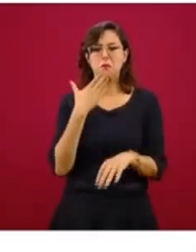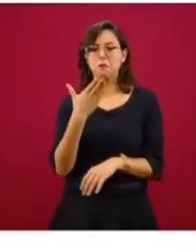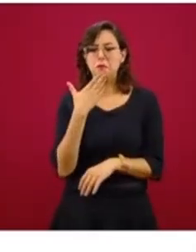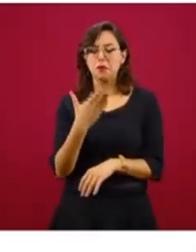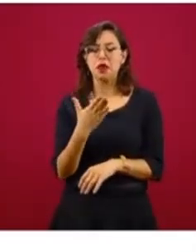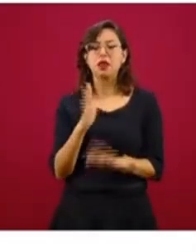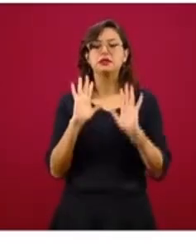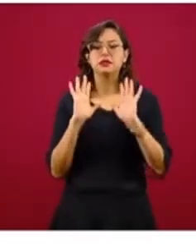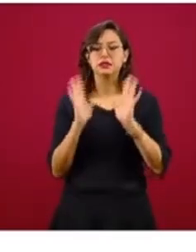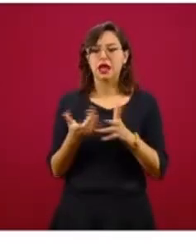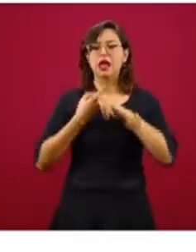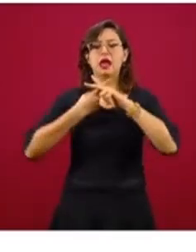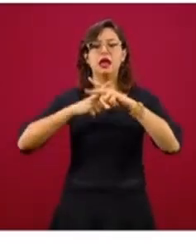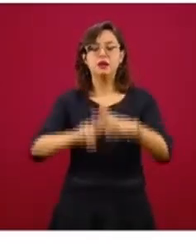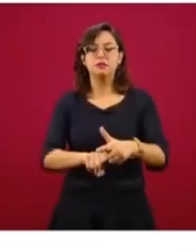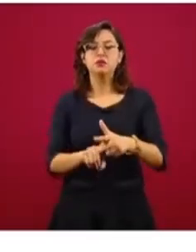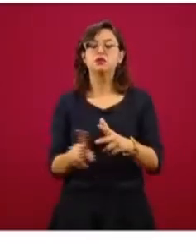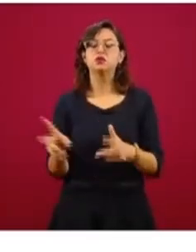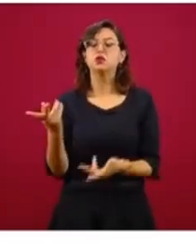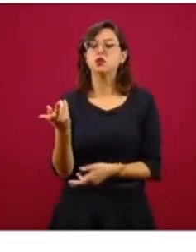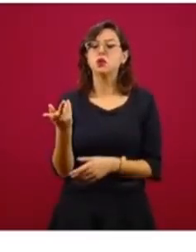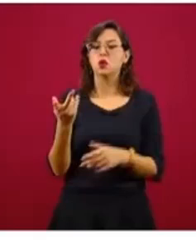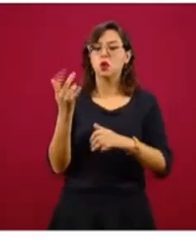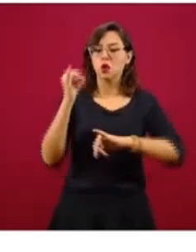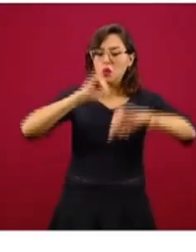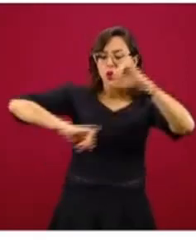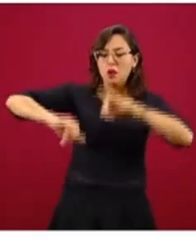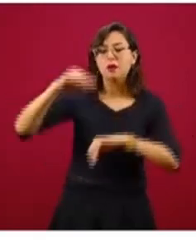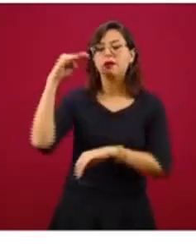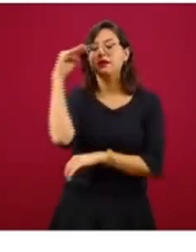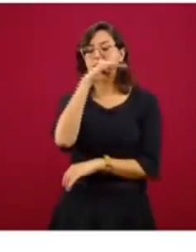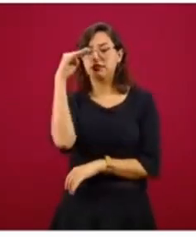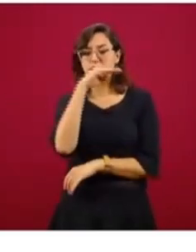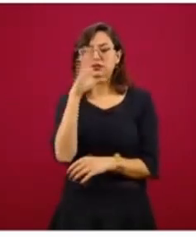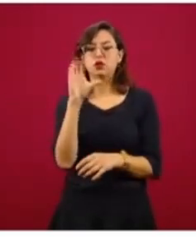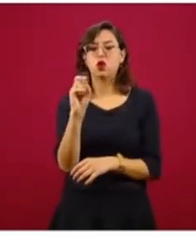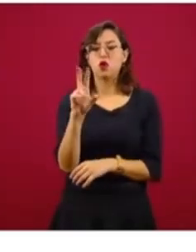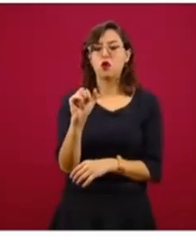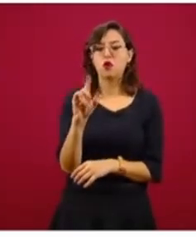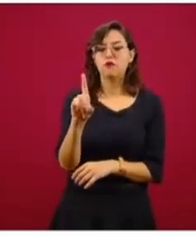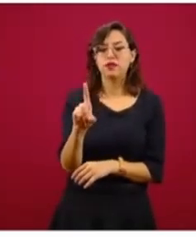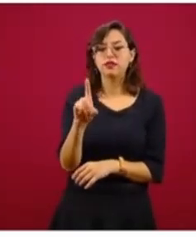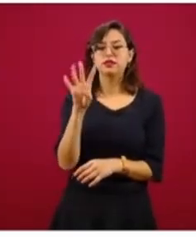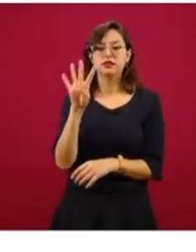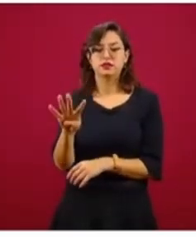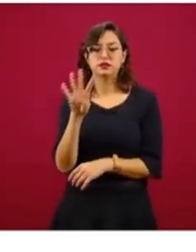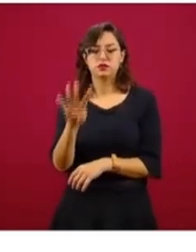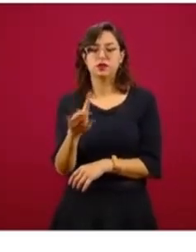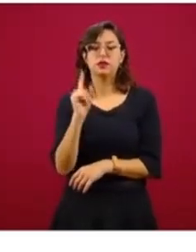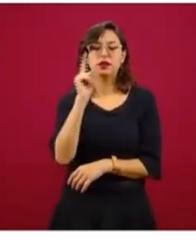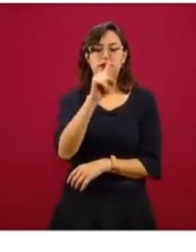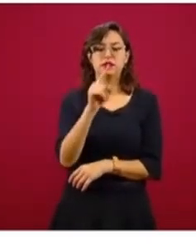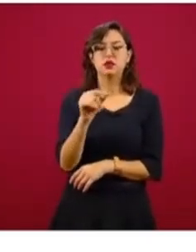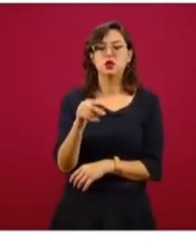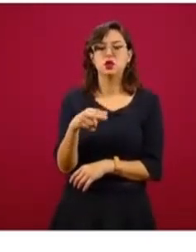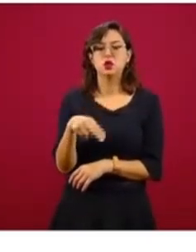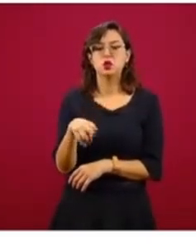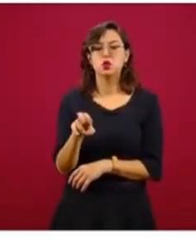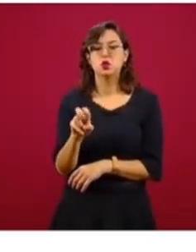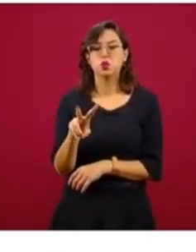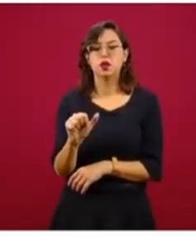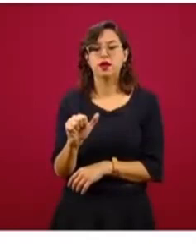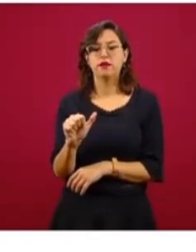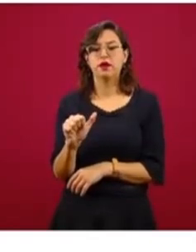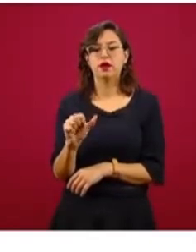COVID-19, esto lo vamos a extender a varios consulados. Y en Houston se está atendiendo los